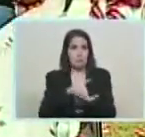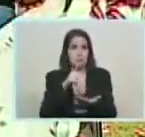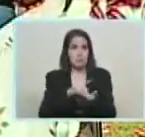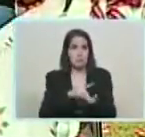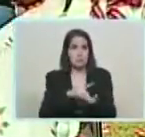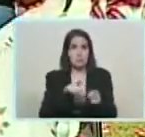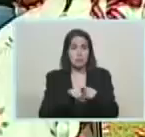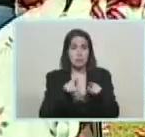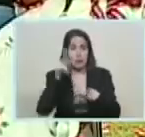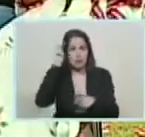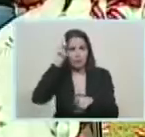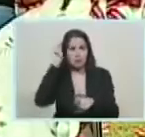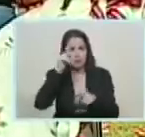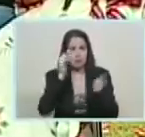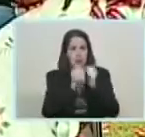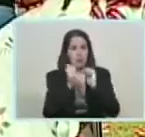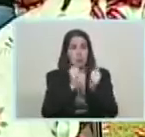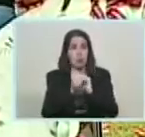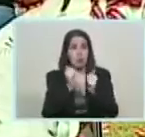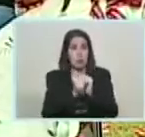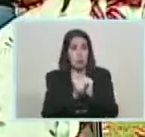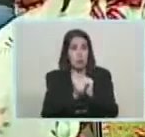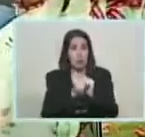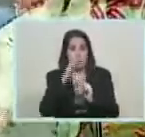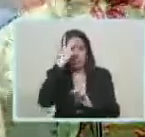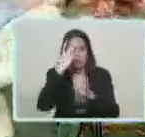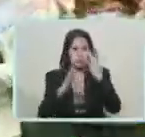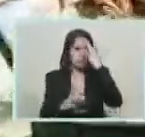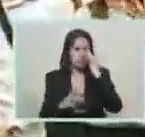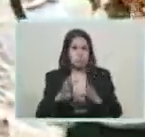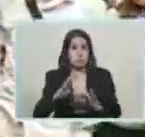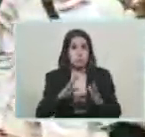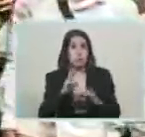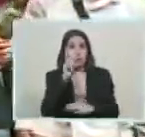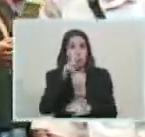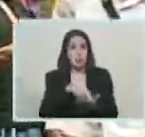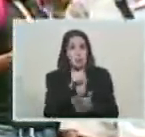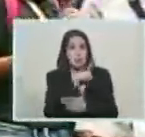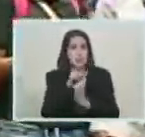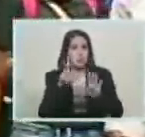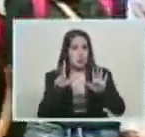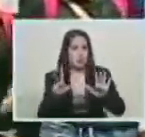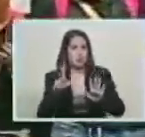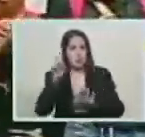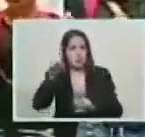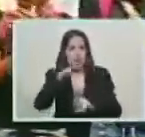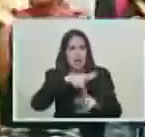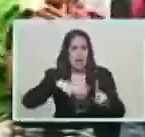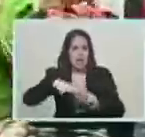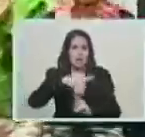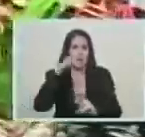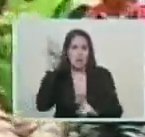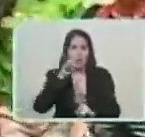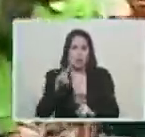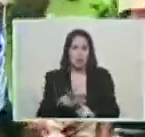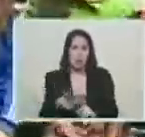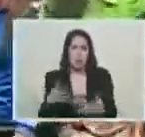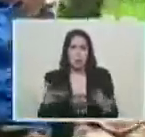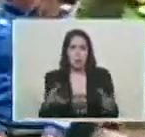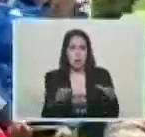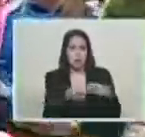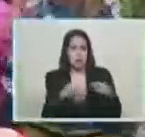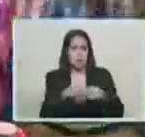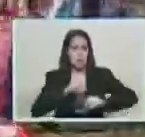promotores deportivos y recreadores a este festival Carnavales 2018. Pero también está el movimiento ecológico venezolano. Está